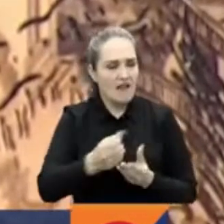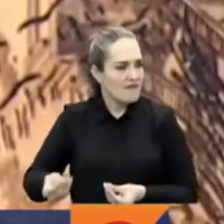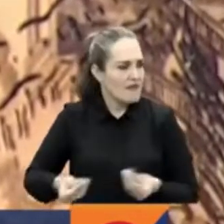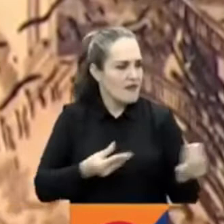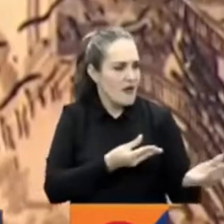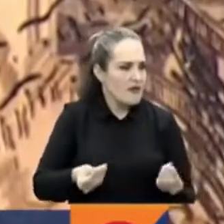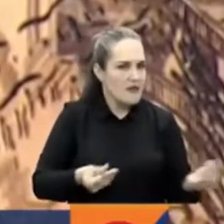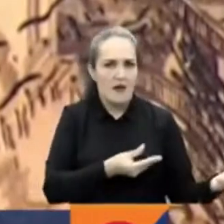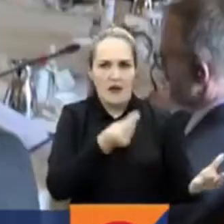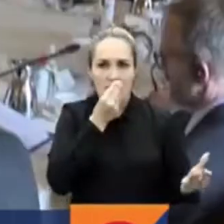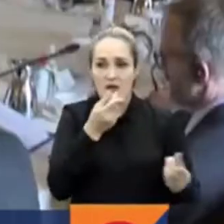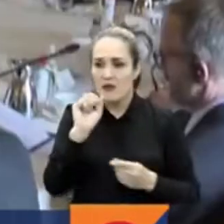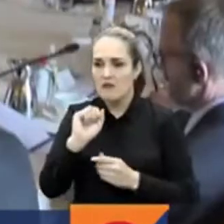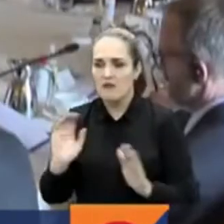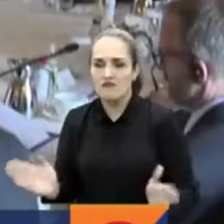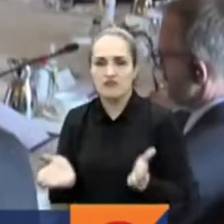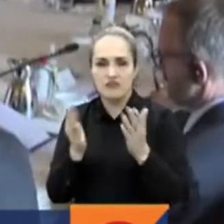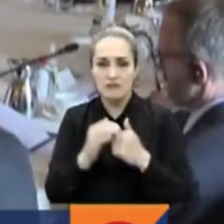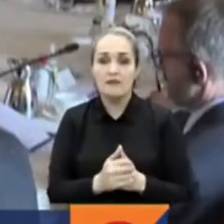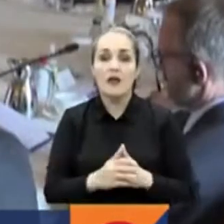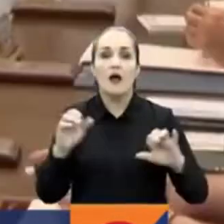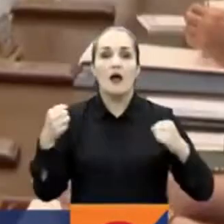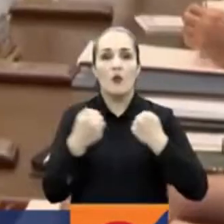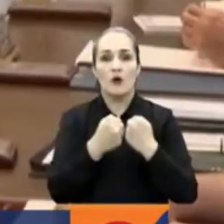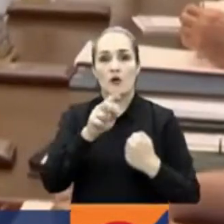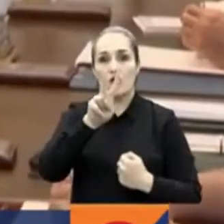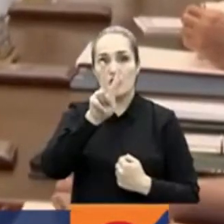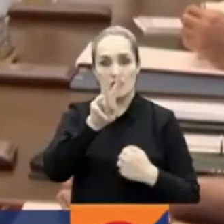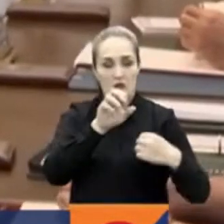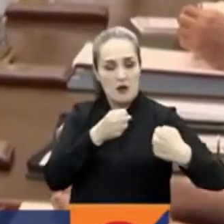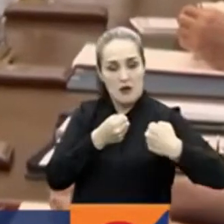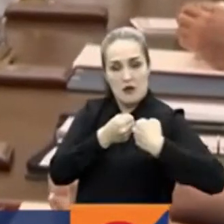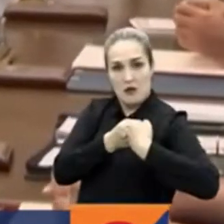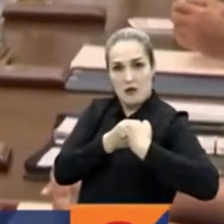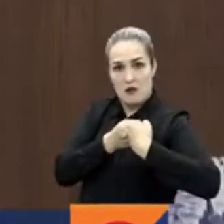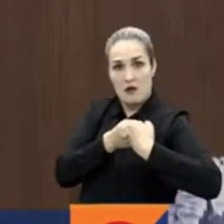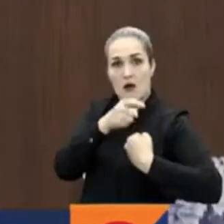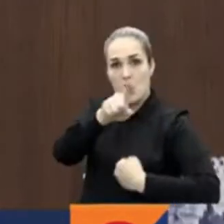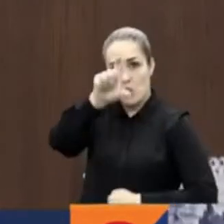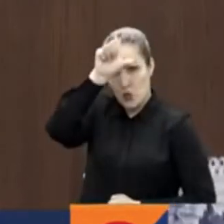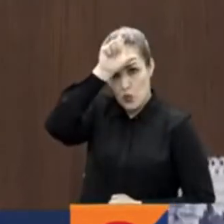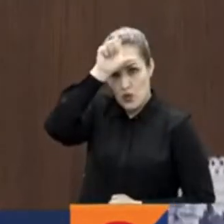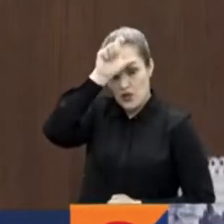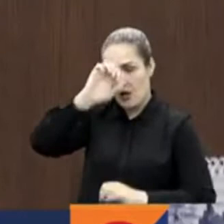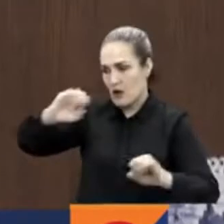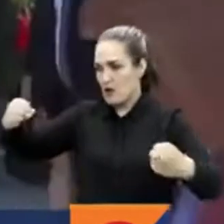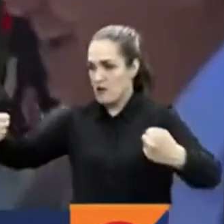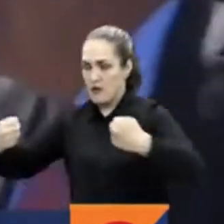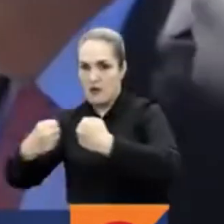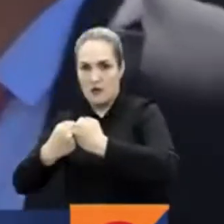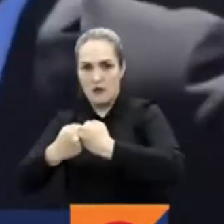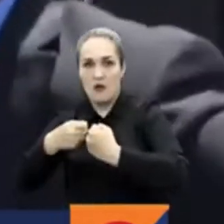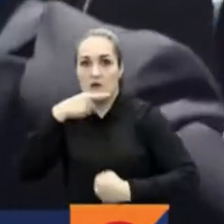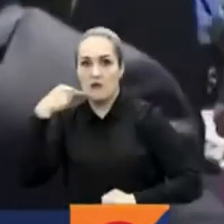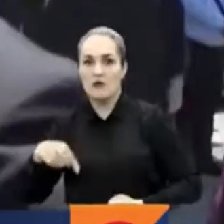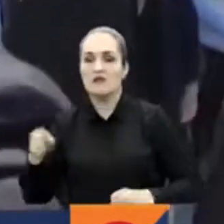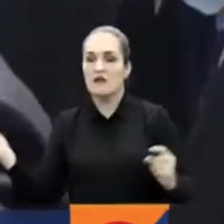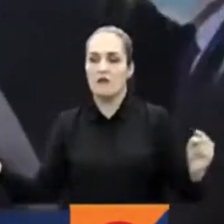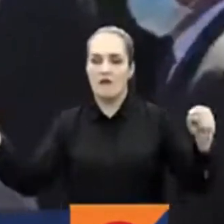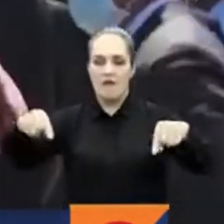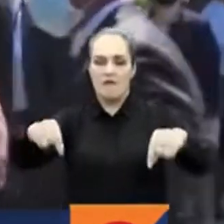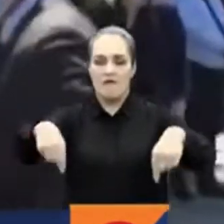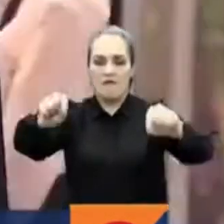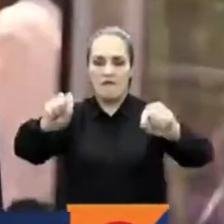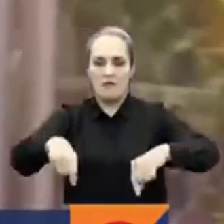vulnerables al borde de la hambruna. Dos acuerdos separados con Turquía, la anfitriona y mediadora que prestó su capital para su firma y Naciones